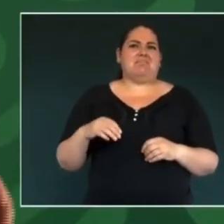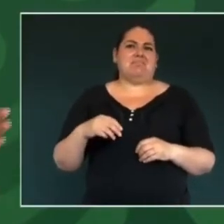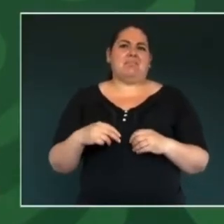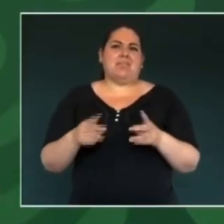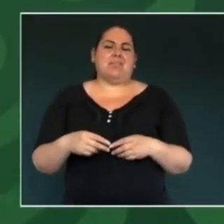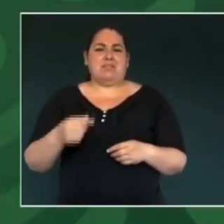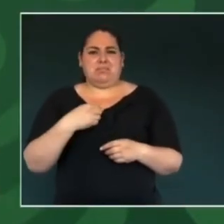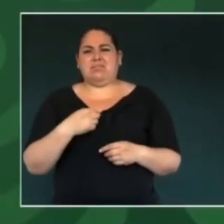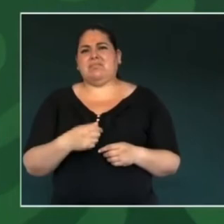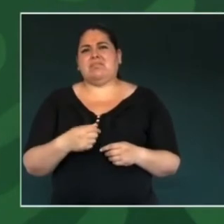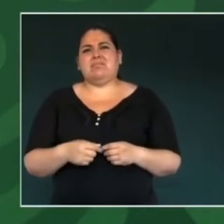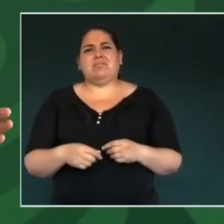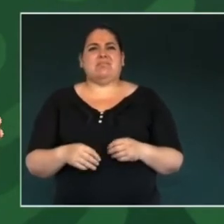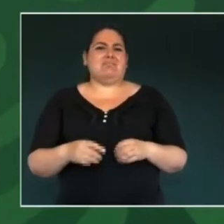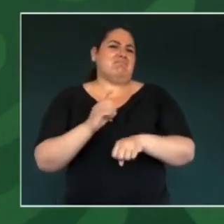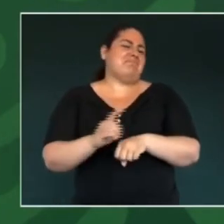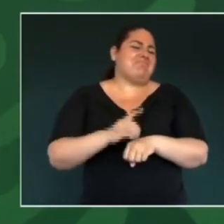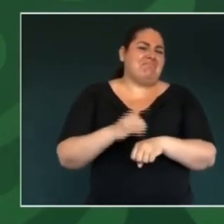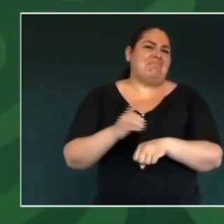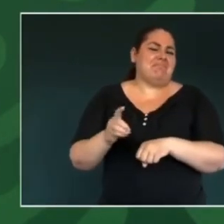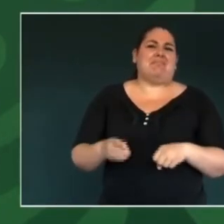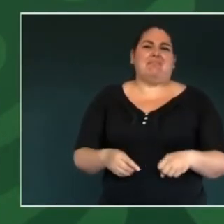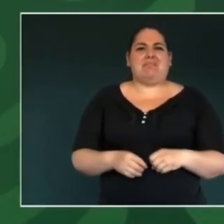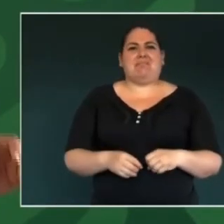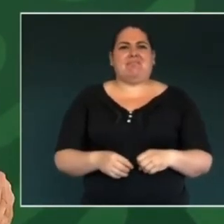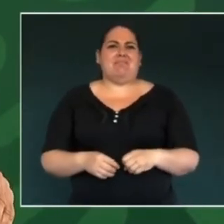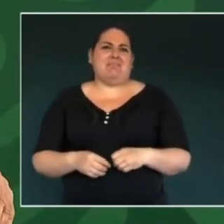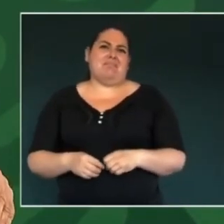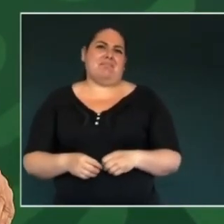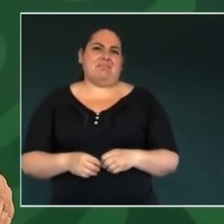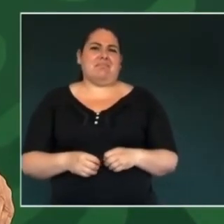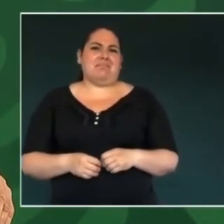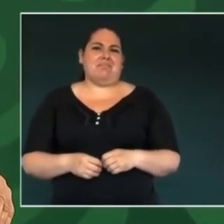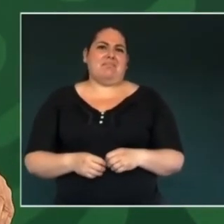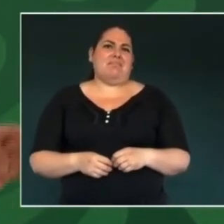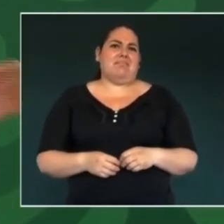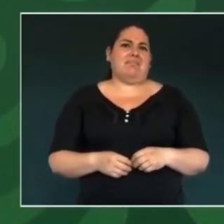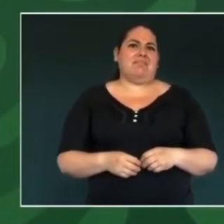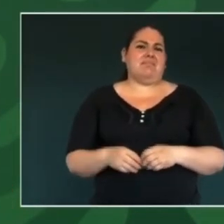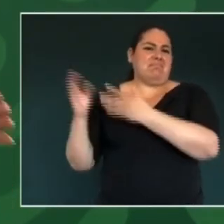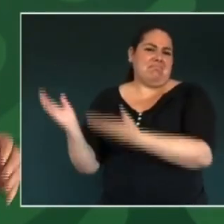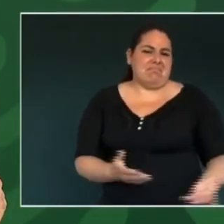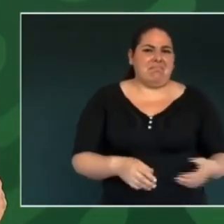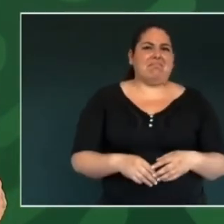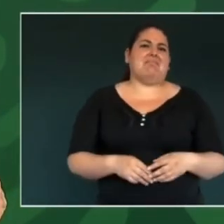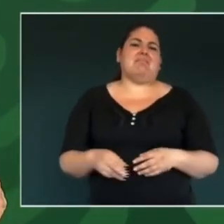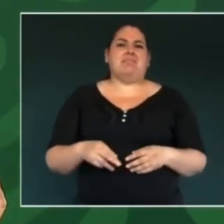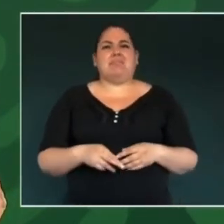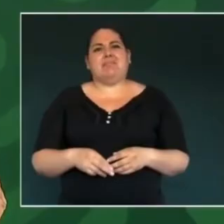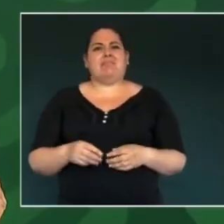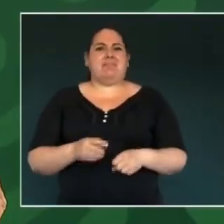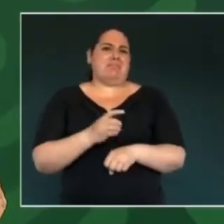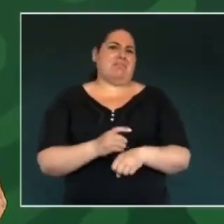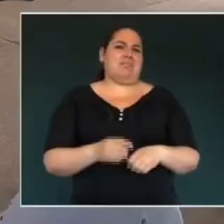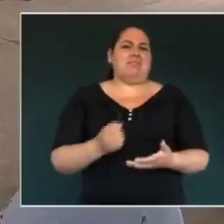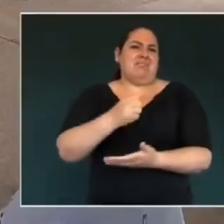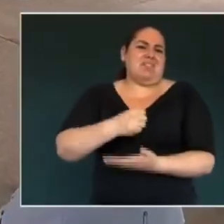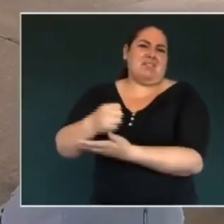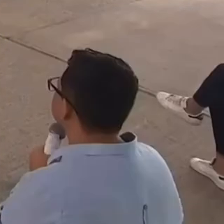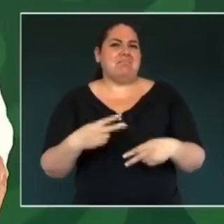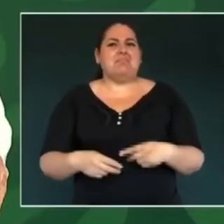diario. Pido que me envíen el corte diario, porque es fundamental. Estamos hablando de la economía